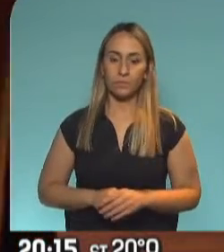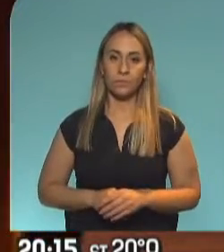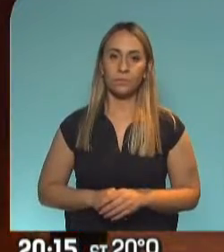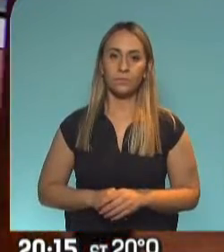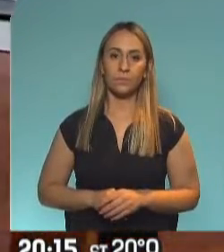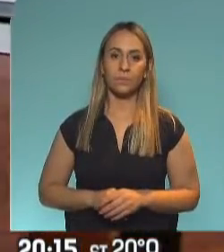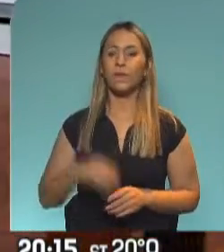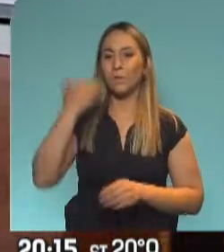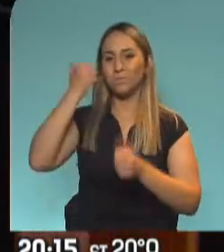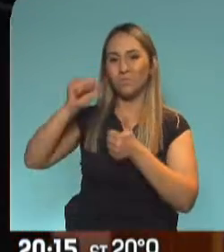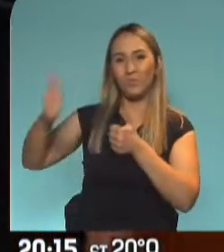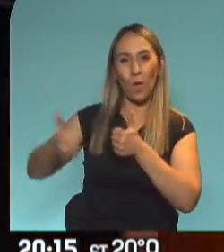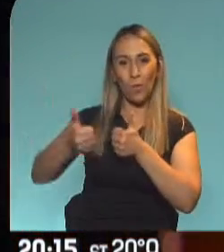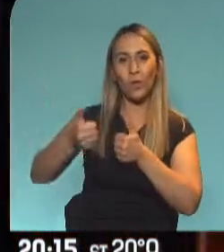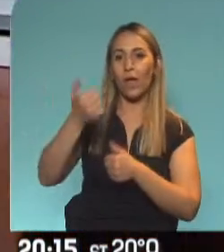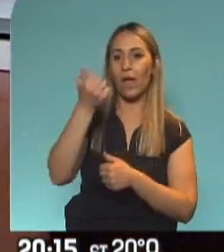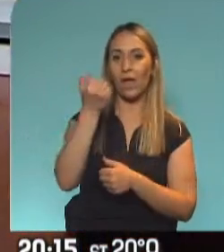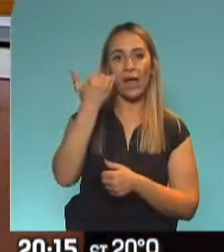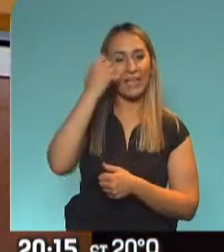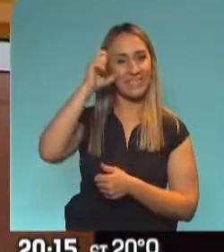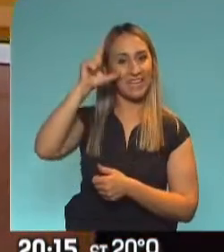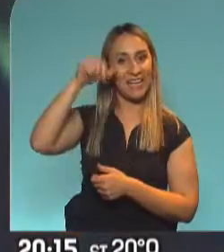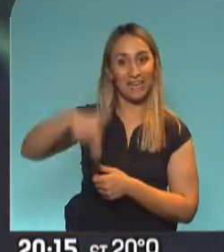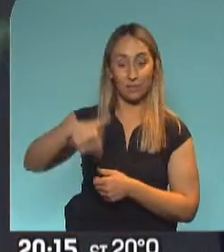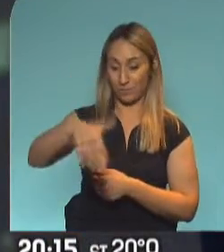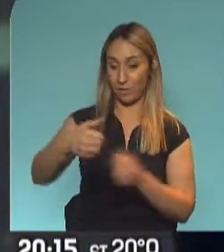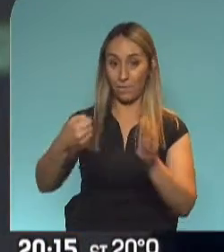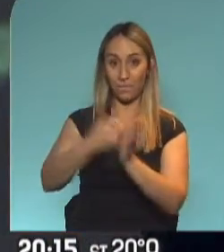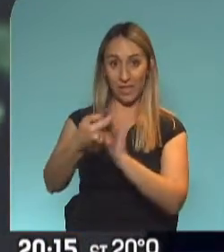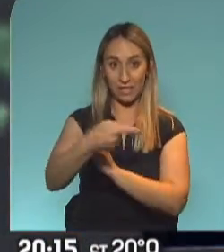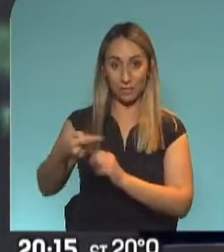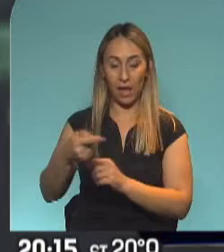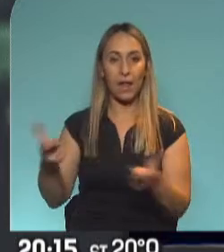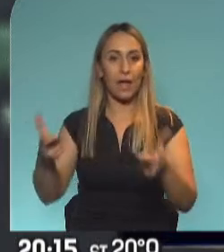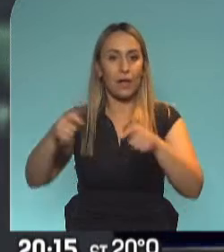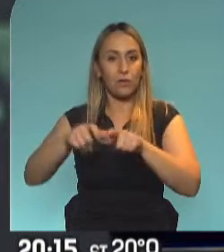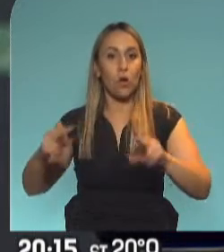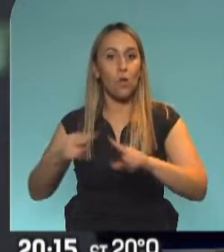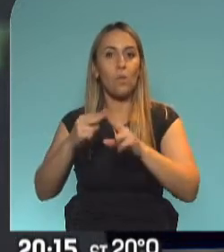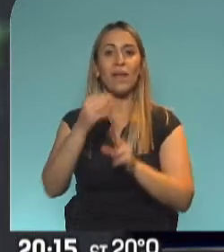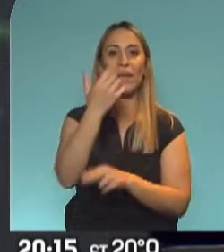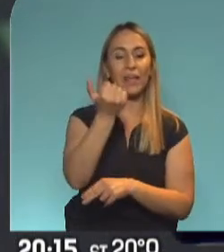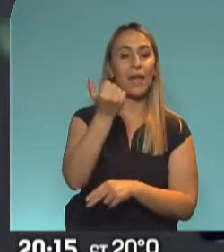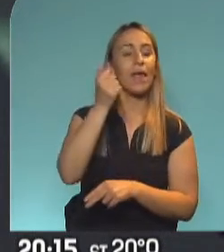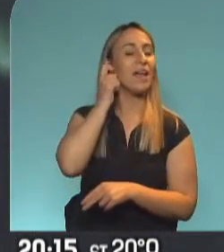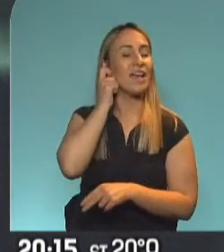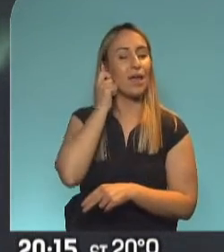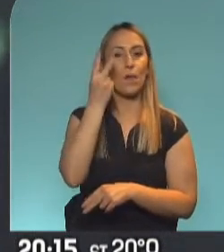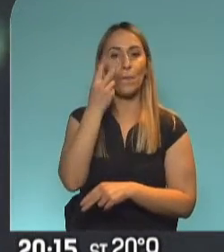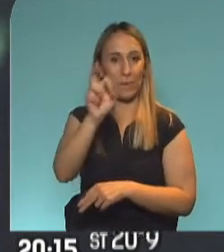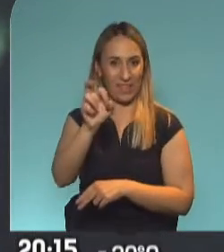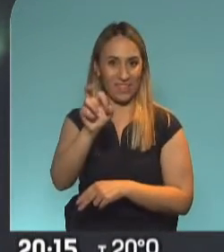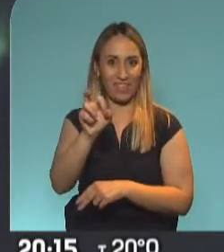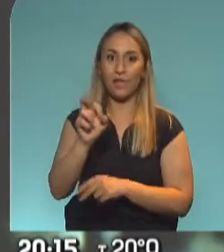Y ya estamos con Ayelen Oliva, es fin de semana de cumbre de G20, de esta cumbre obviamente de época y cada uno es de su